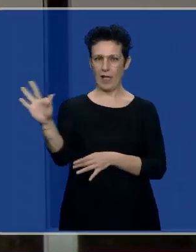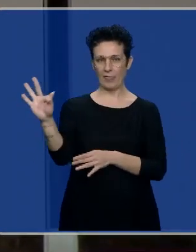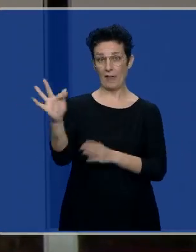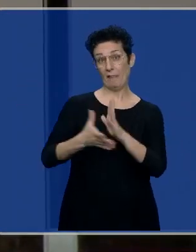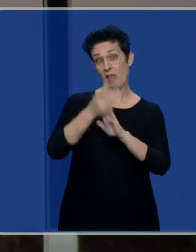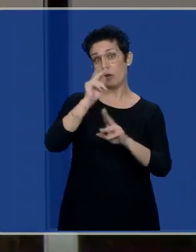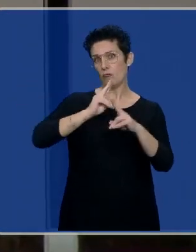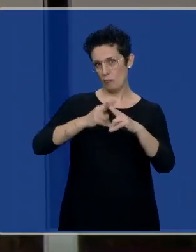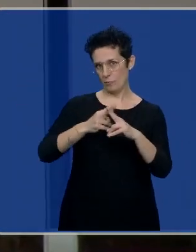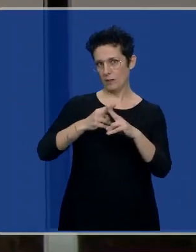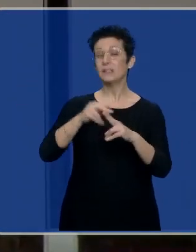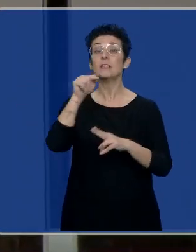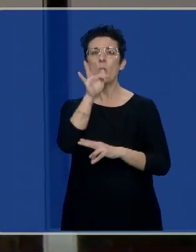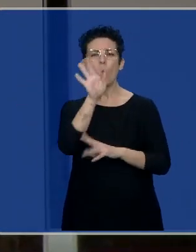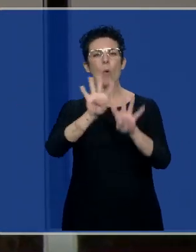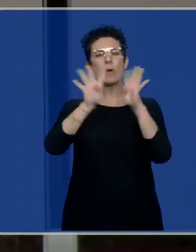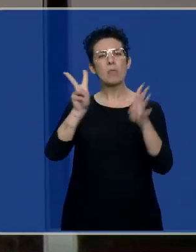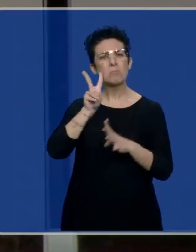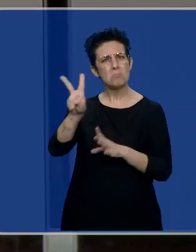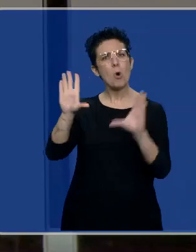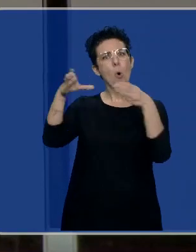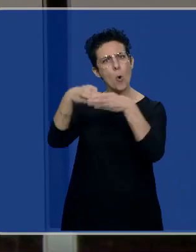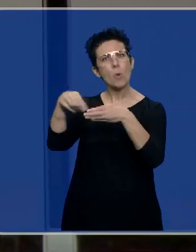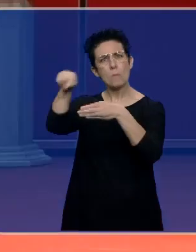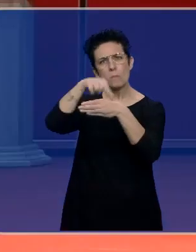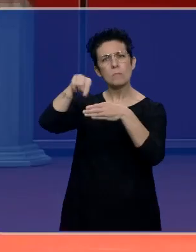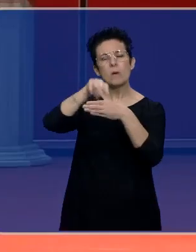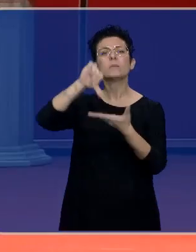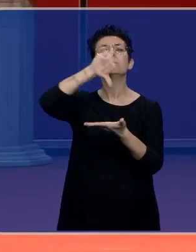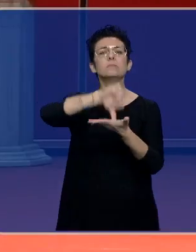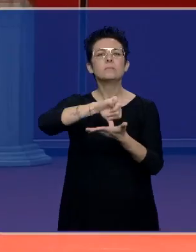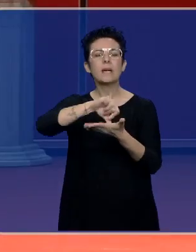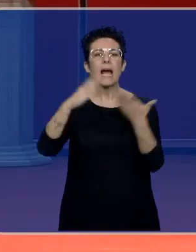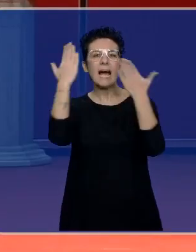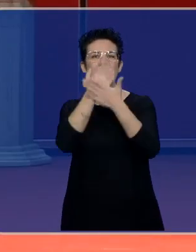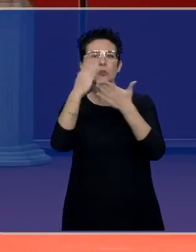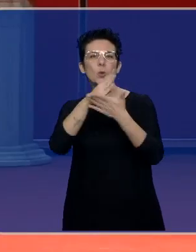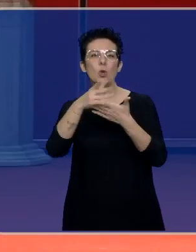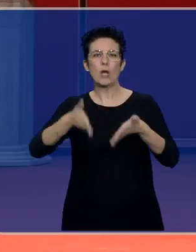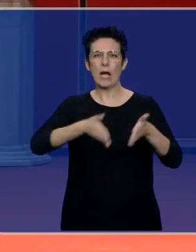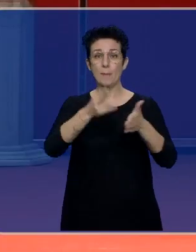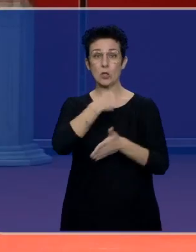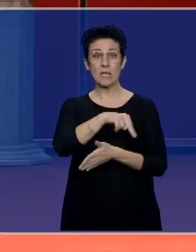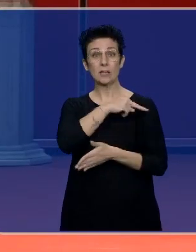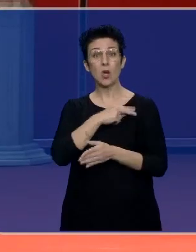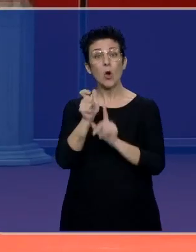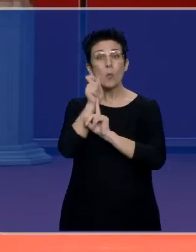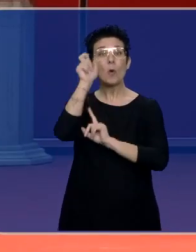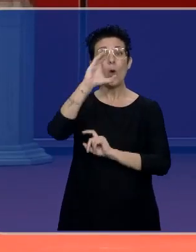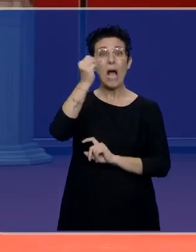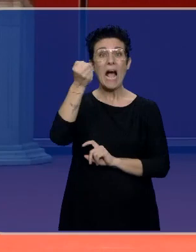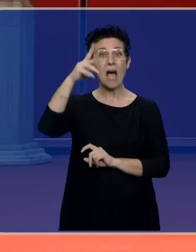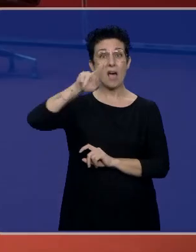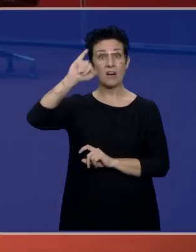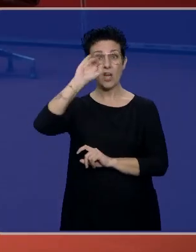El jurado ha reconocido que esta organización nacional con sede en el Centro de Estudios y Documentación del Camino de Santiago de Carrión de los Condes